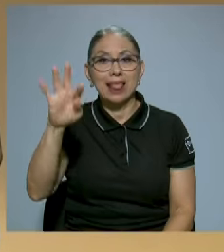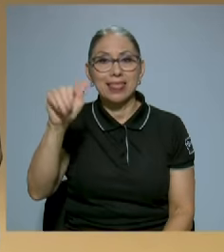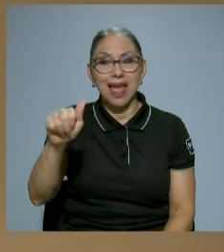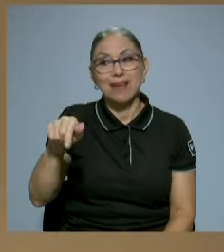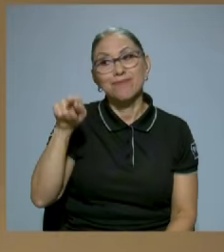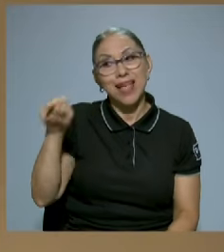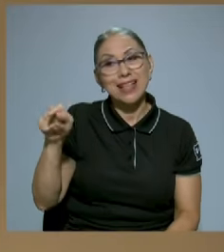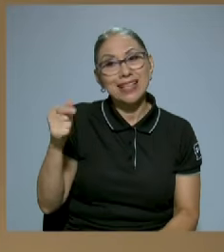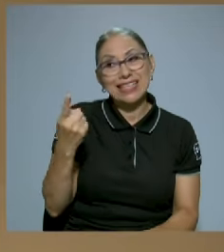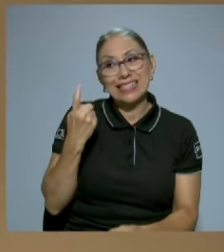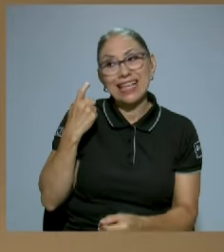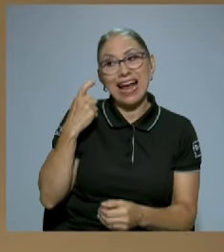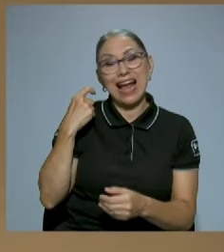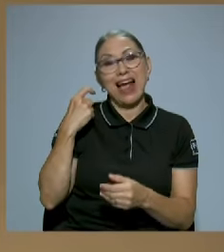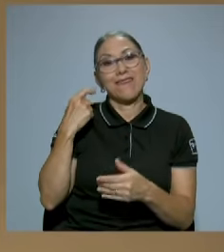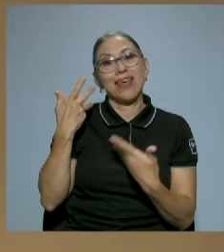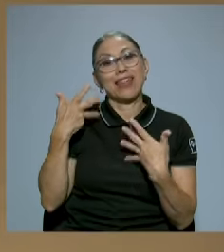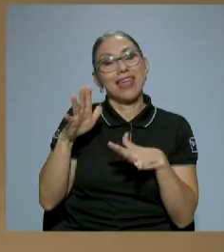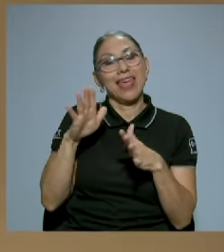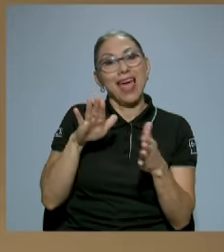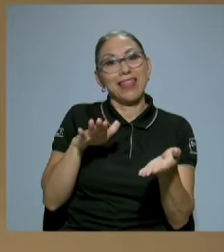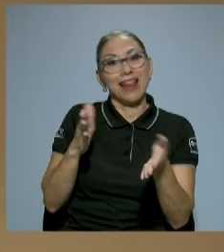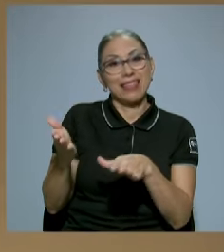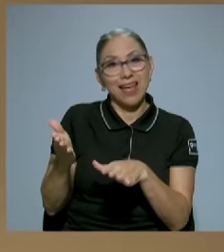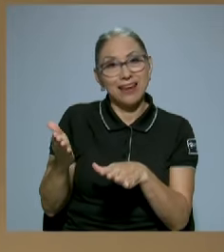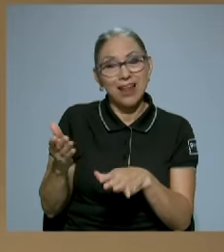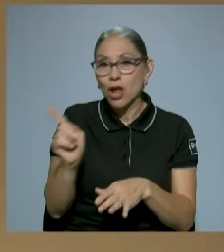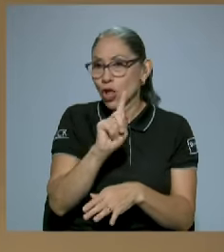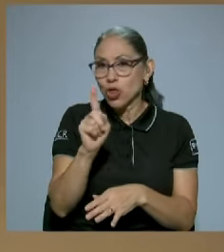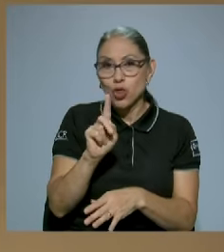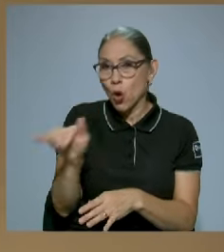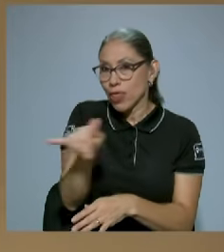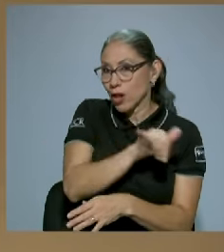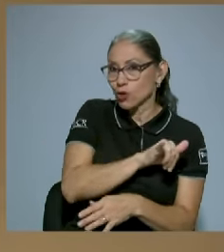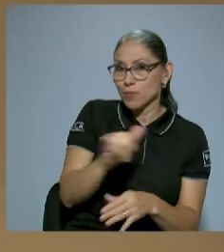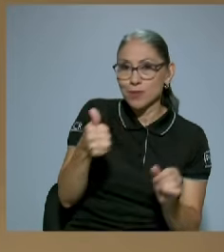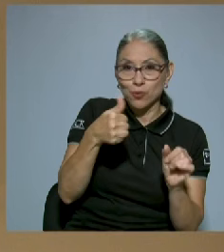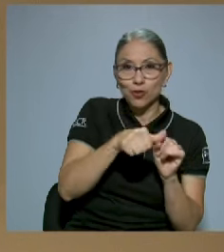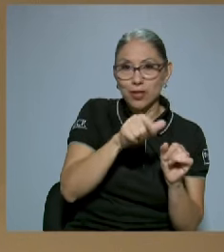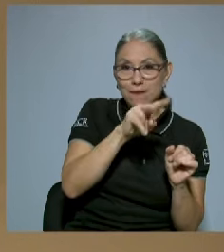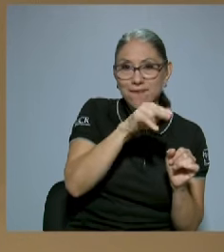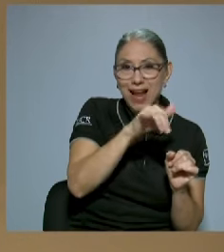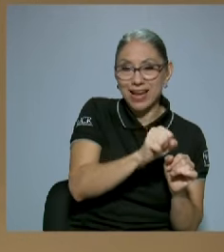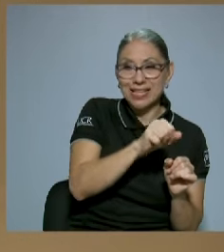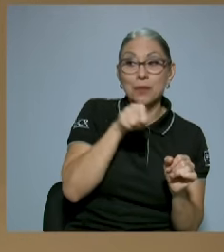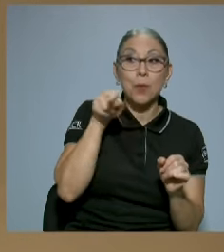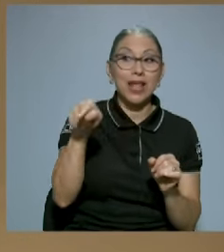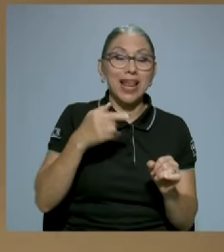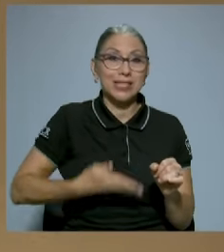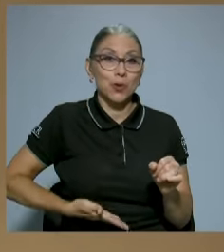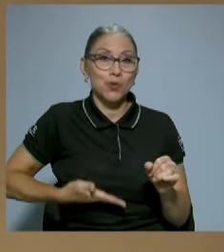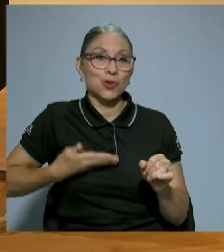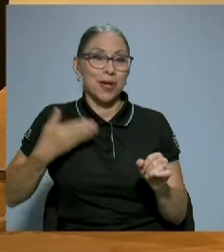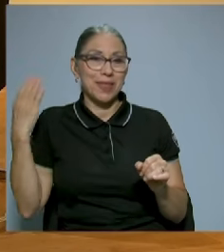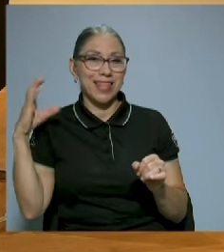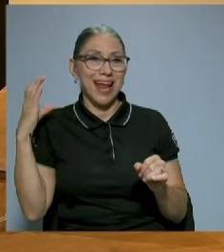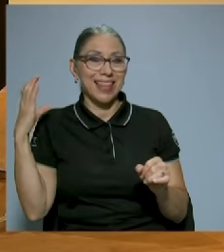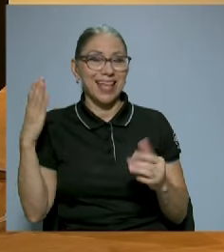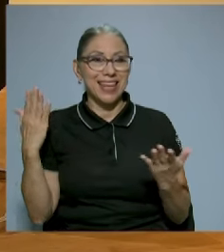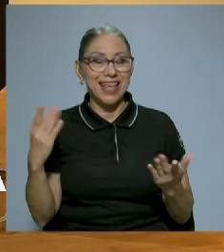adelantar, no somos de los mismos Vargas porque él es orgullosamente cartaginés, pero